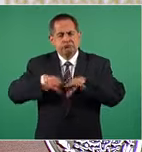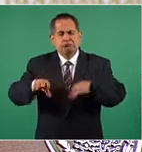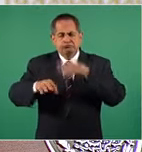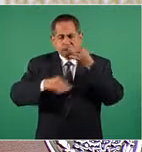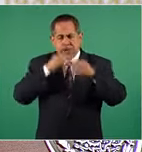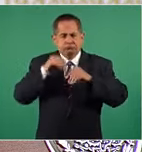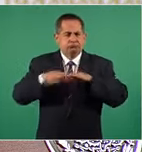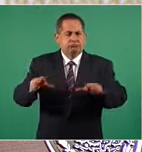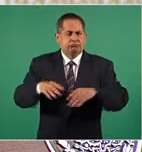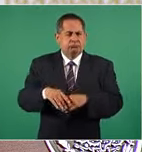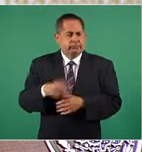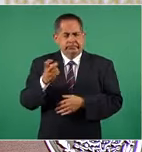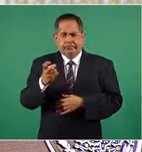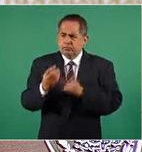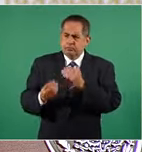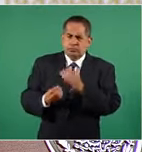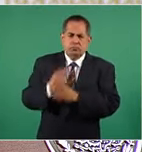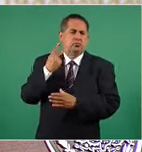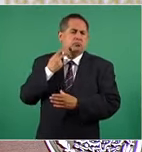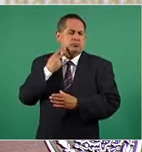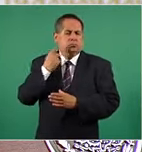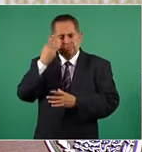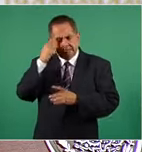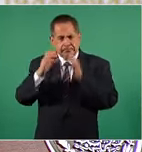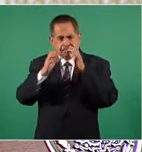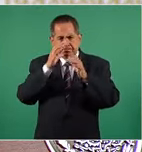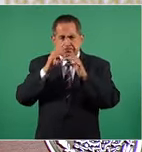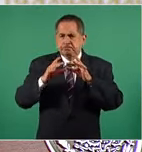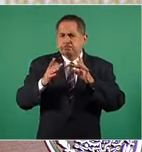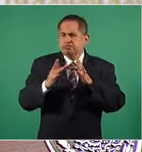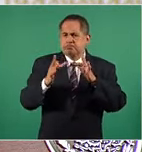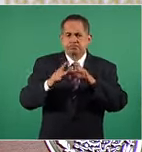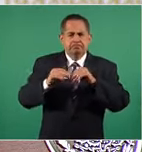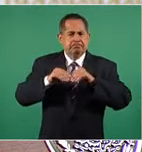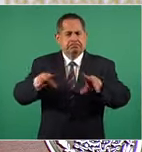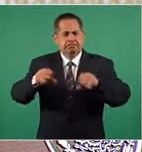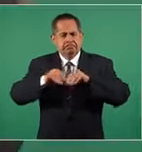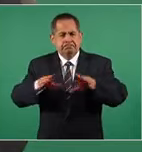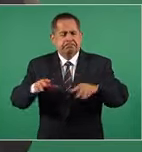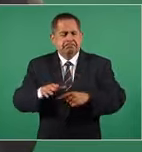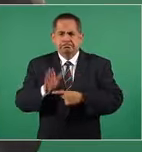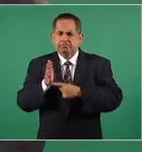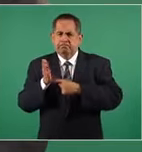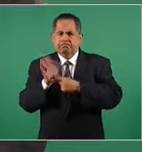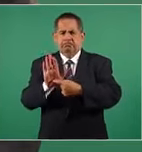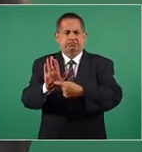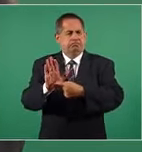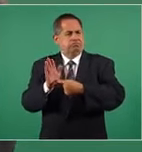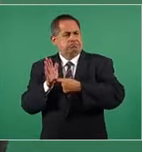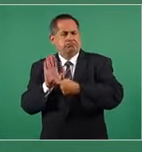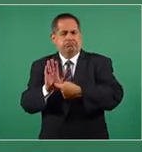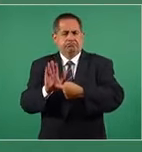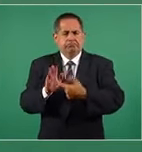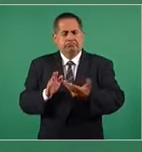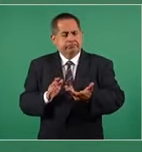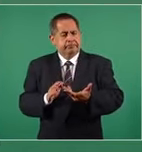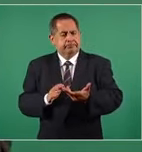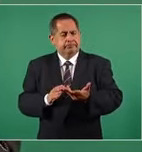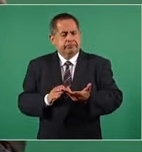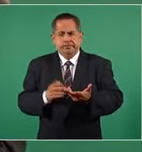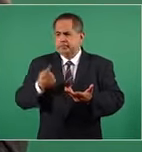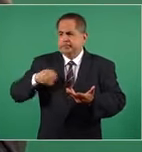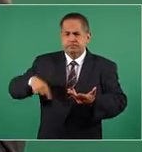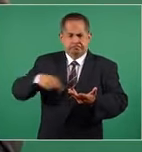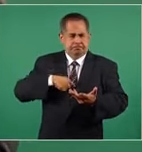Esta es la nueva política de comunicación, el que podamos ejercer